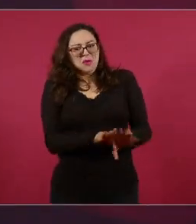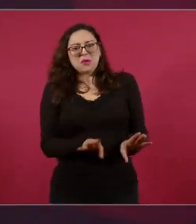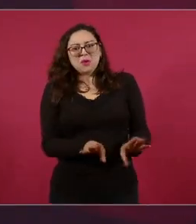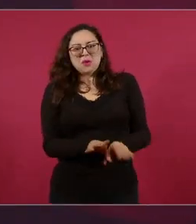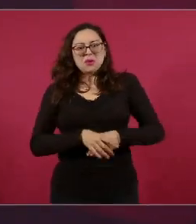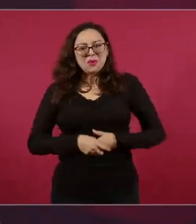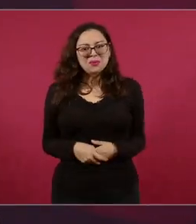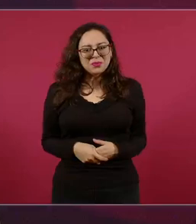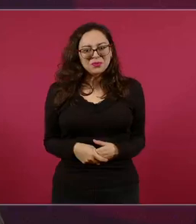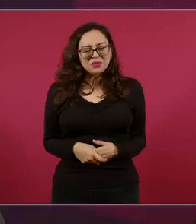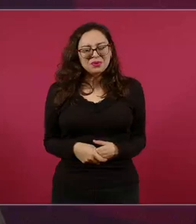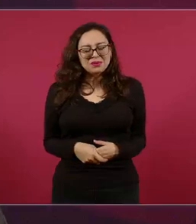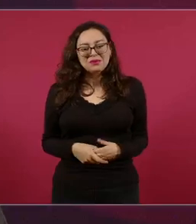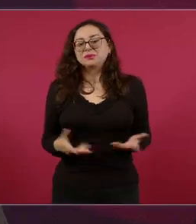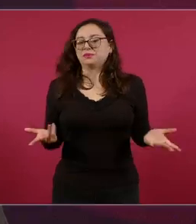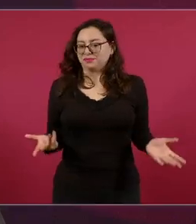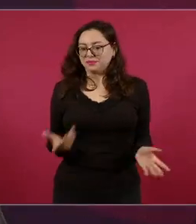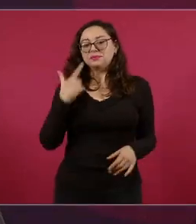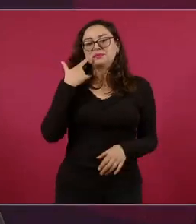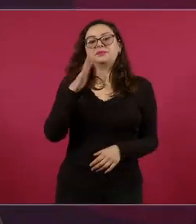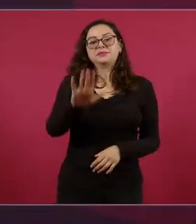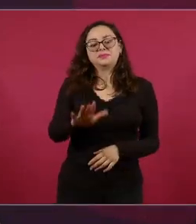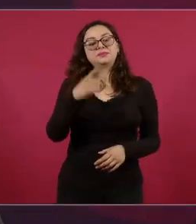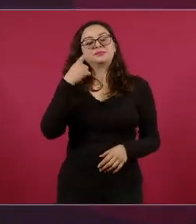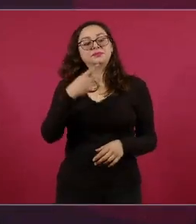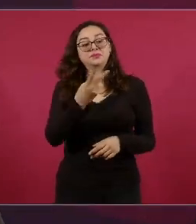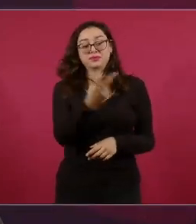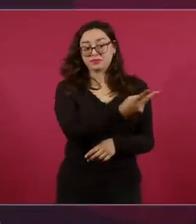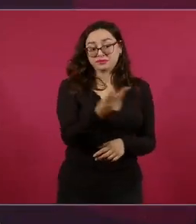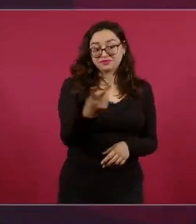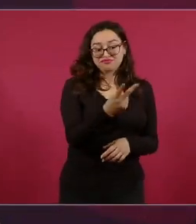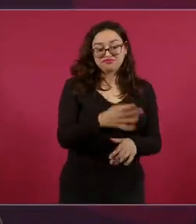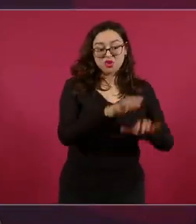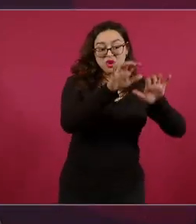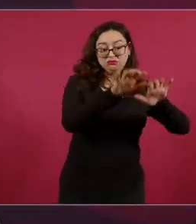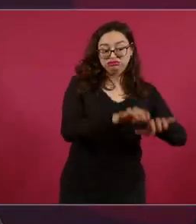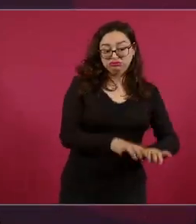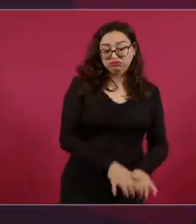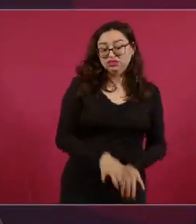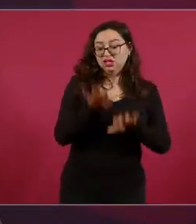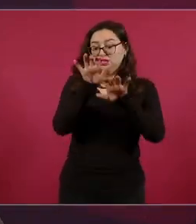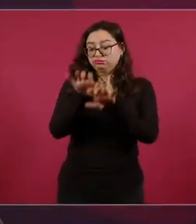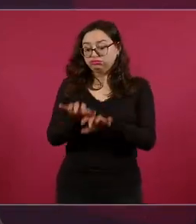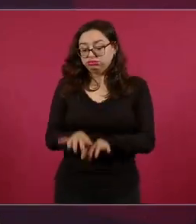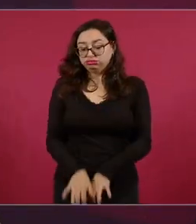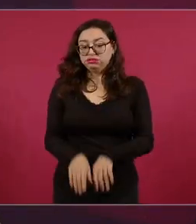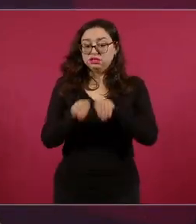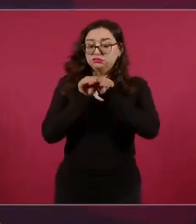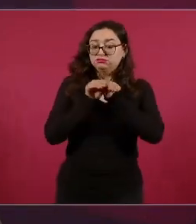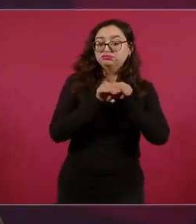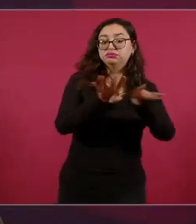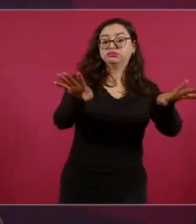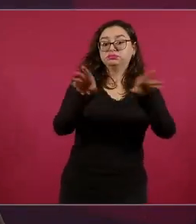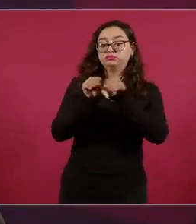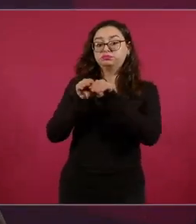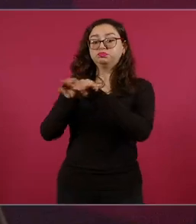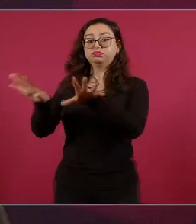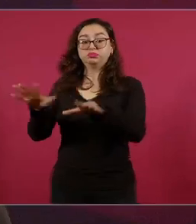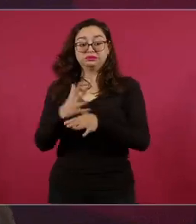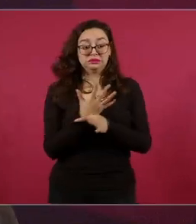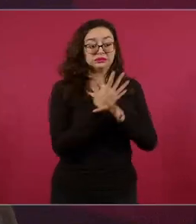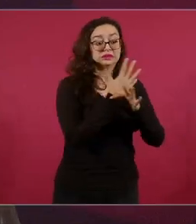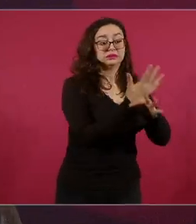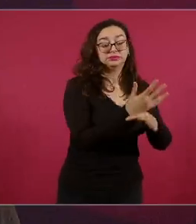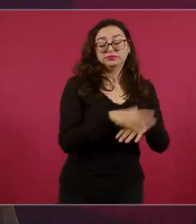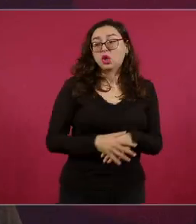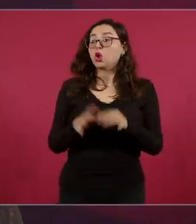columnas publicadas por Lorenzo Córdoba y Ciro Murayana dicen que es insuficiente hacer cumplir lo que a la